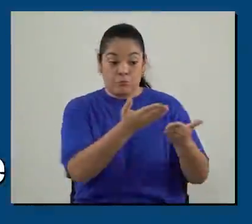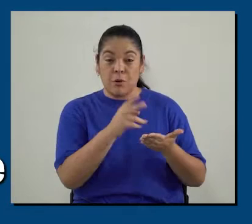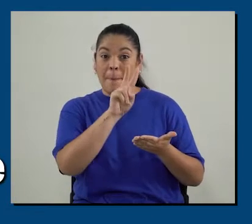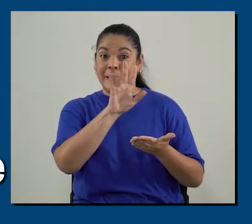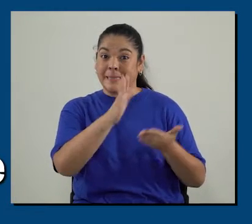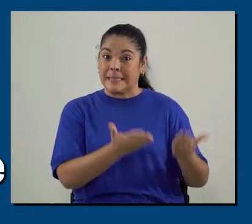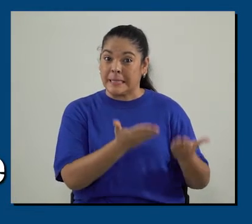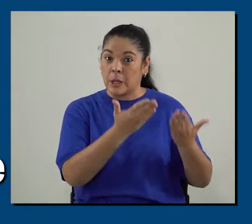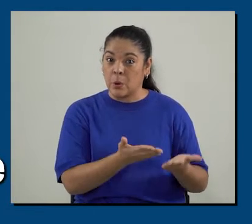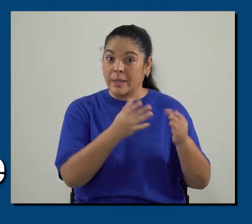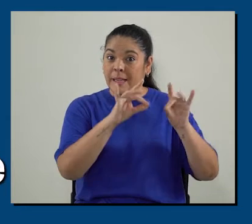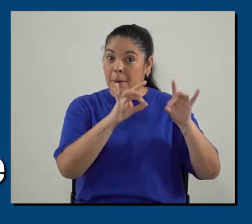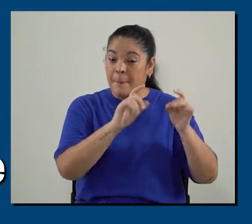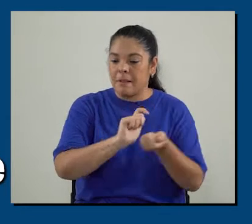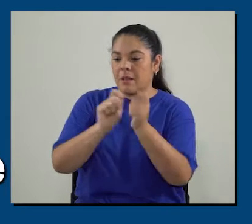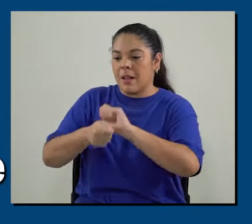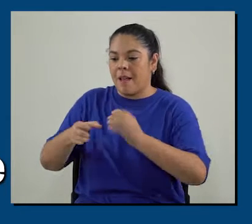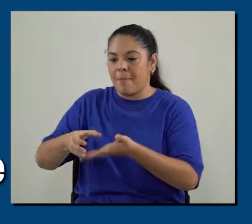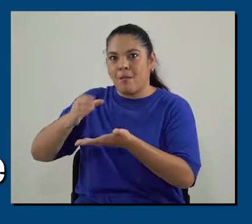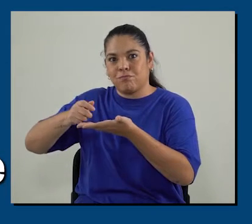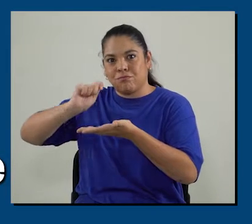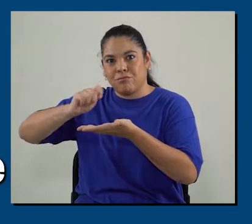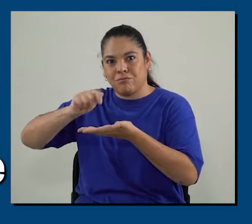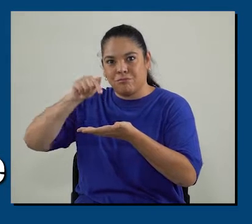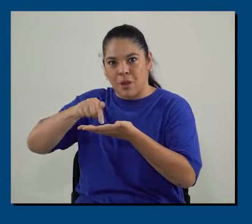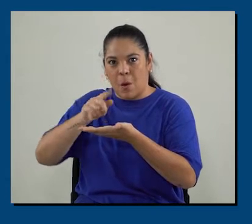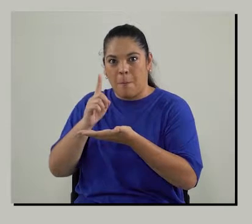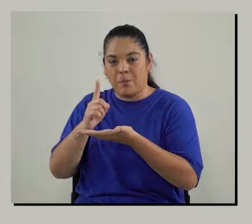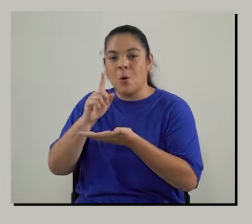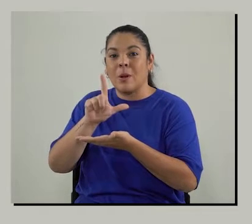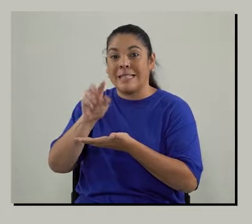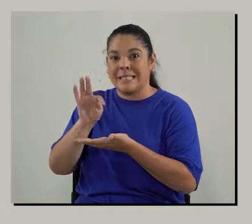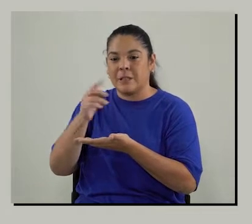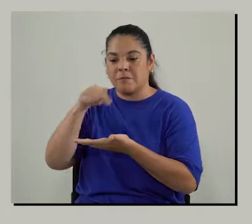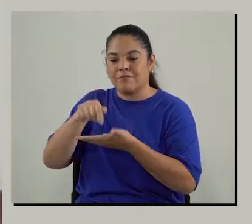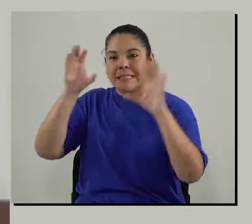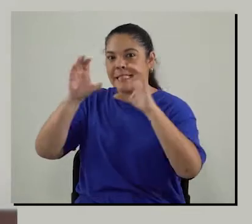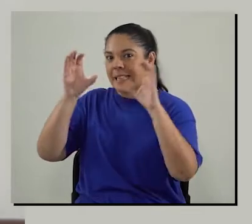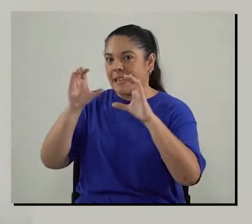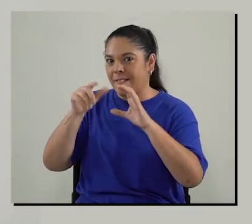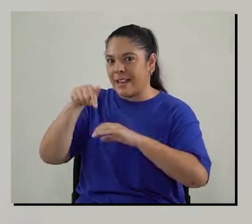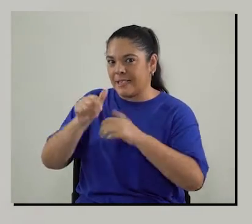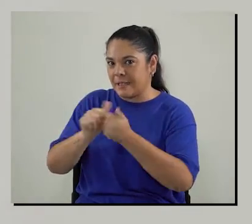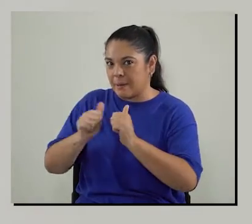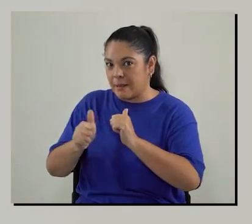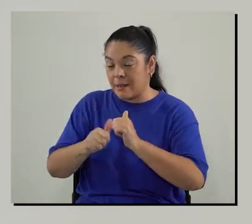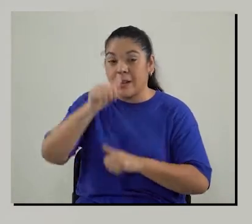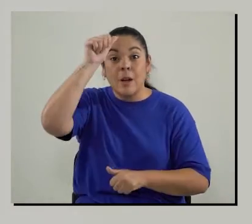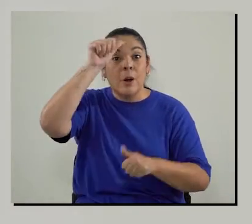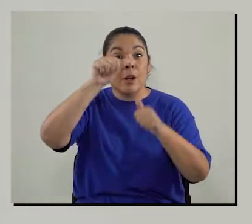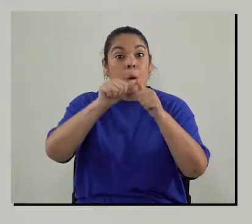canjear 25 kilos de vidrio por una jarra de vidrio de un litro conmemorativa a la maniobra final